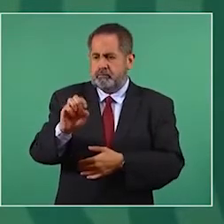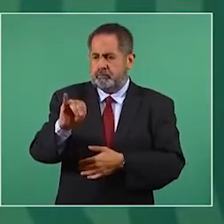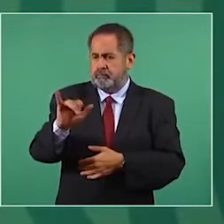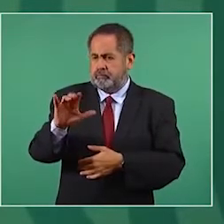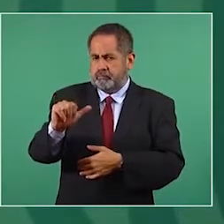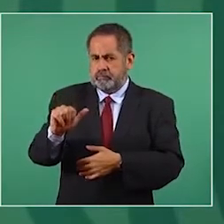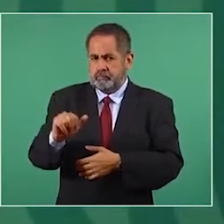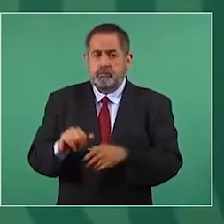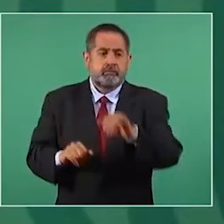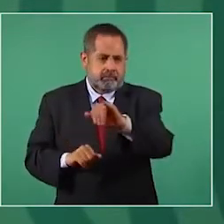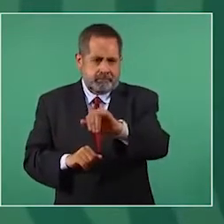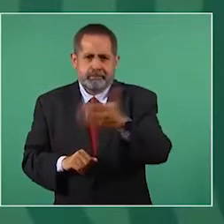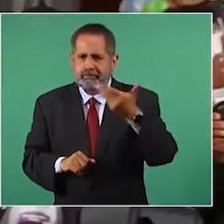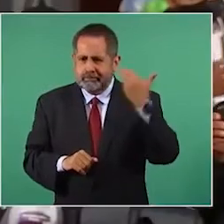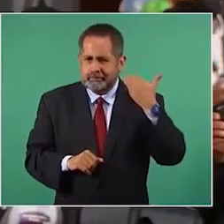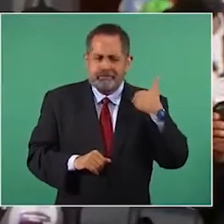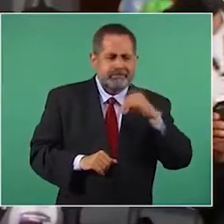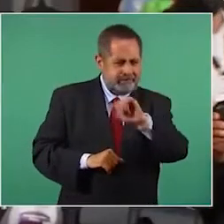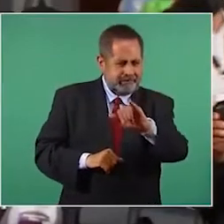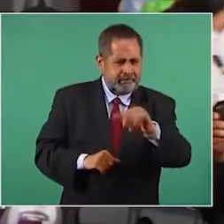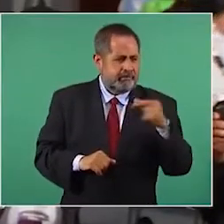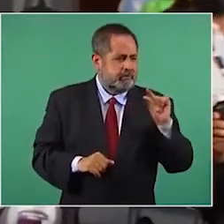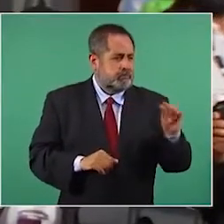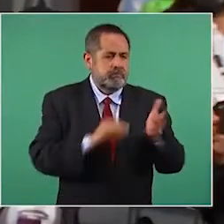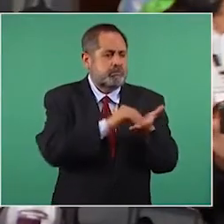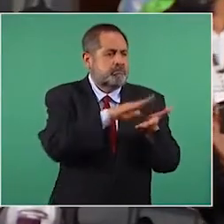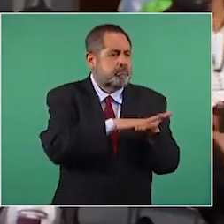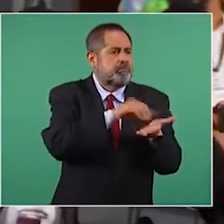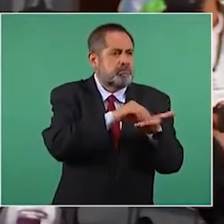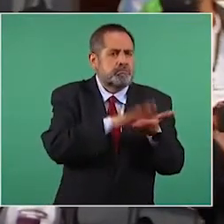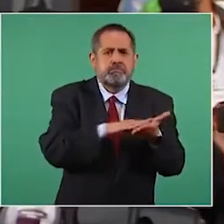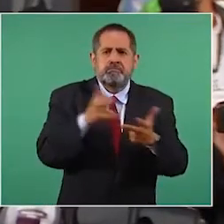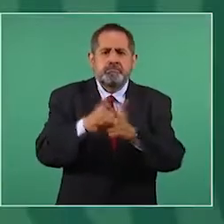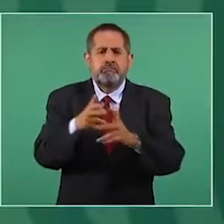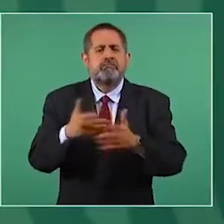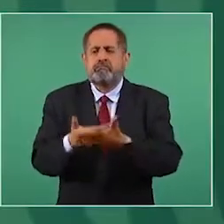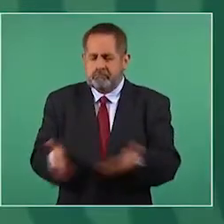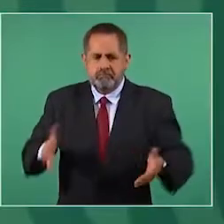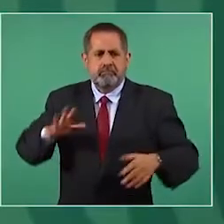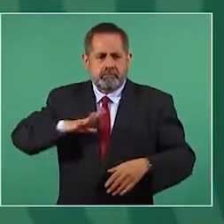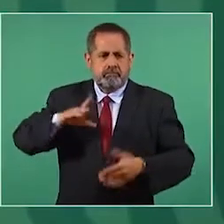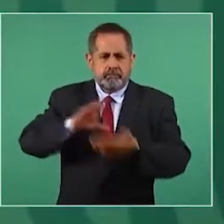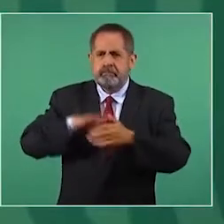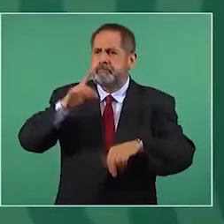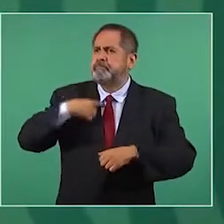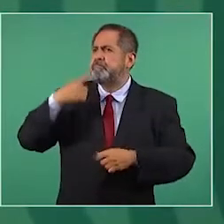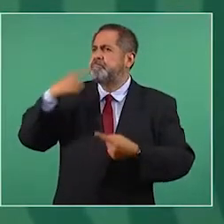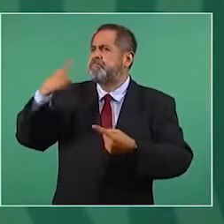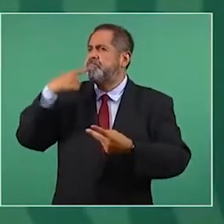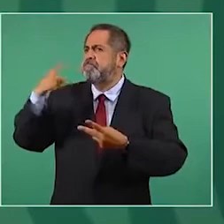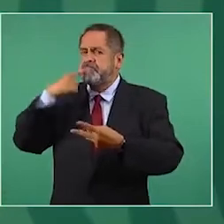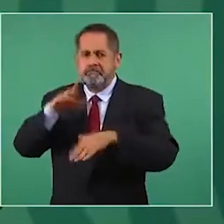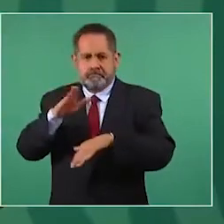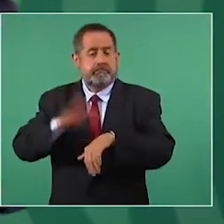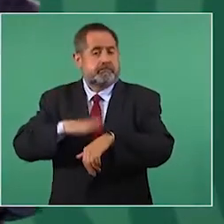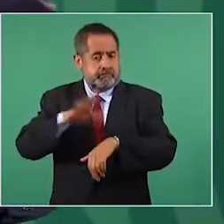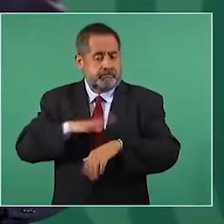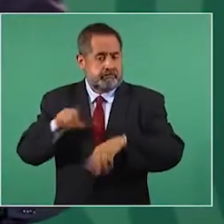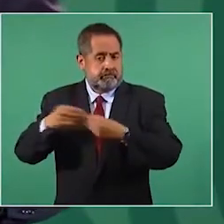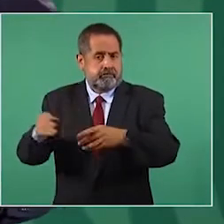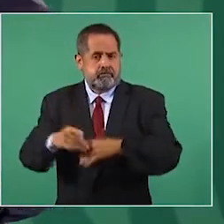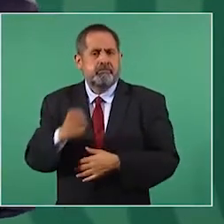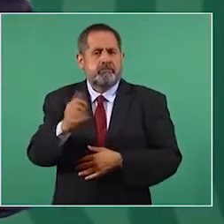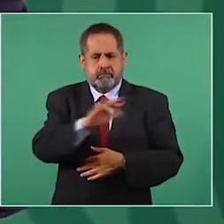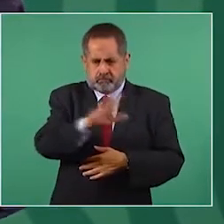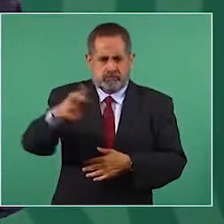sí, muy pocas. Pero hubo cifras. No registraba. Ahora hay más denuncias. Y además estamos